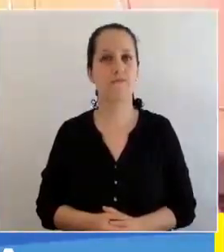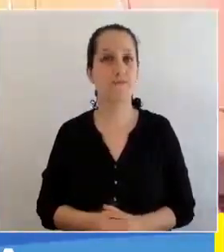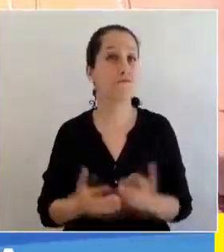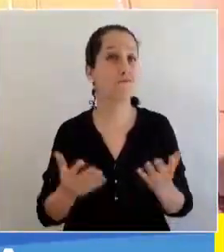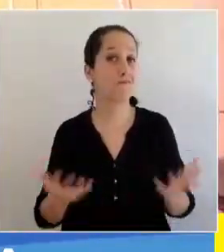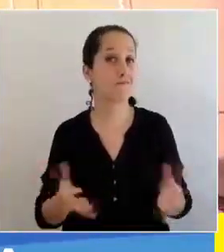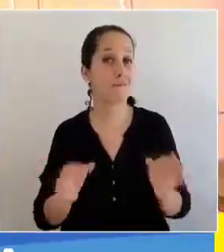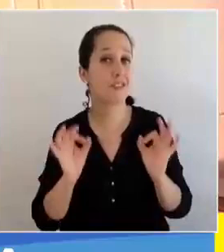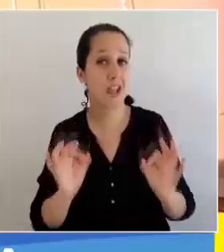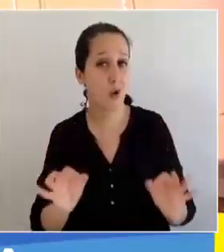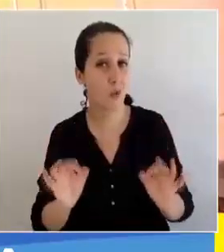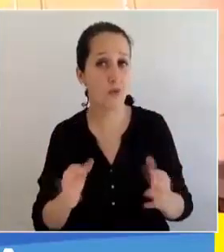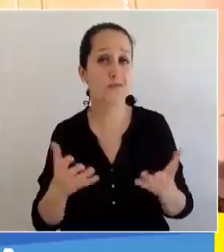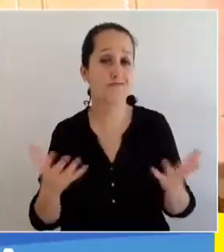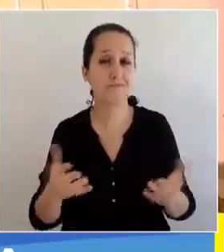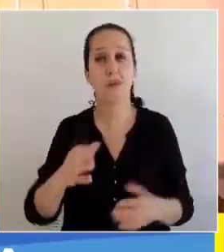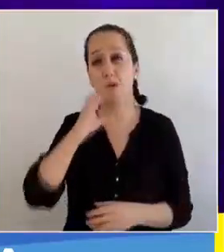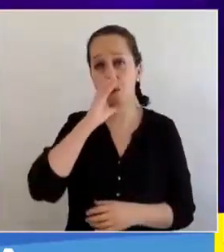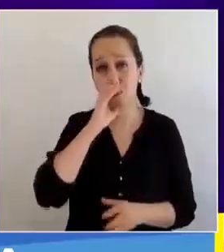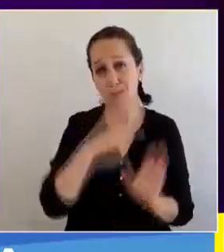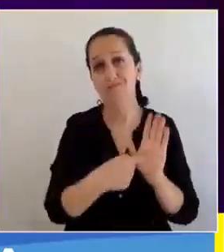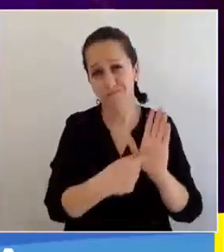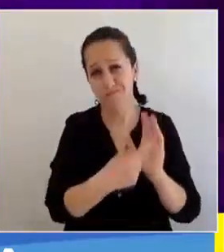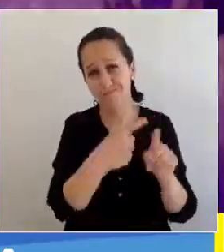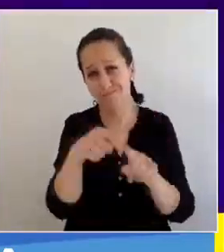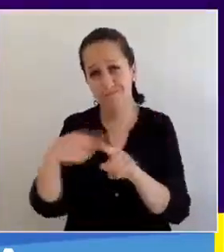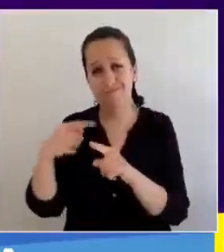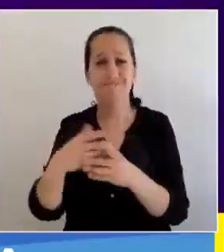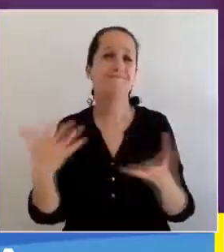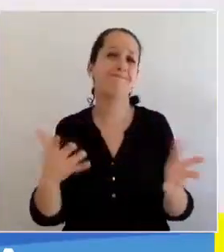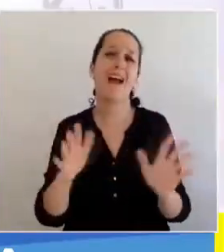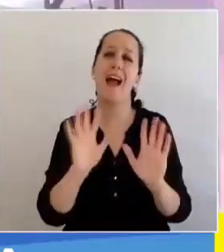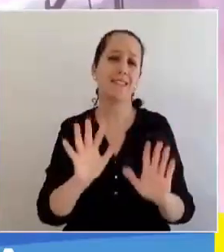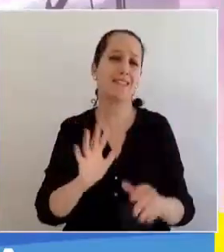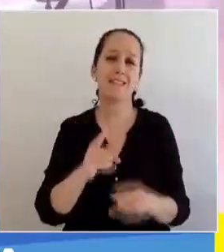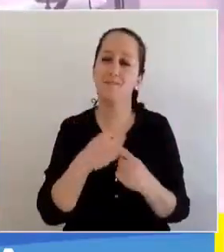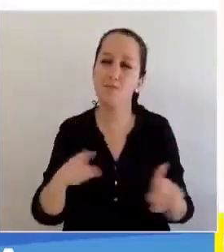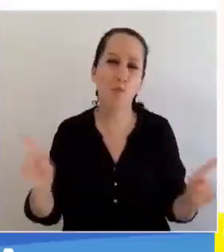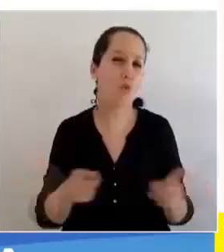What doubt there is, Concepción is a Ciudad Musical.